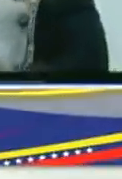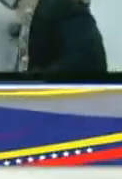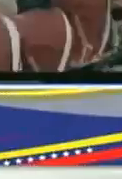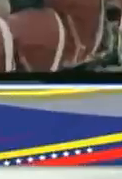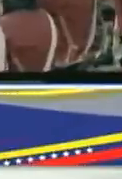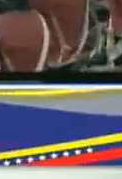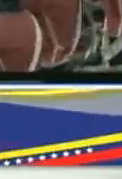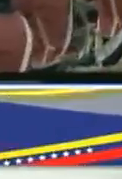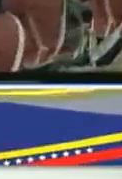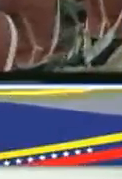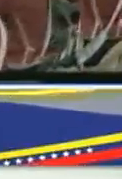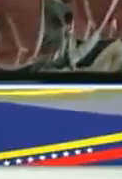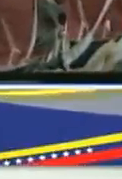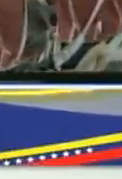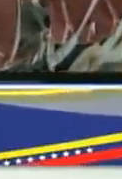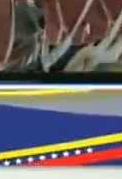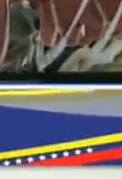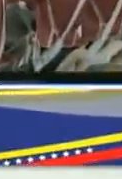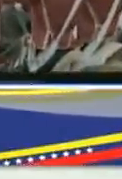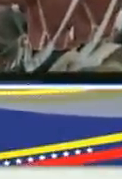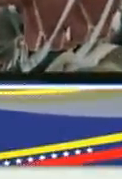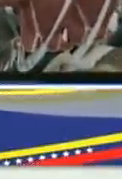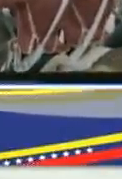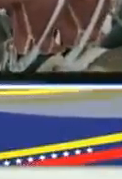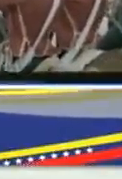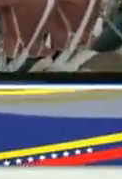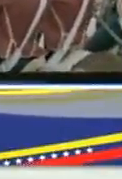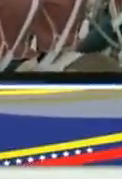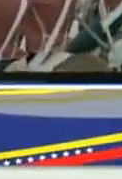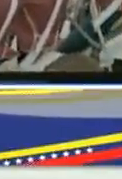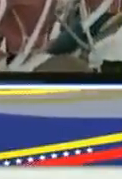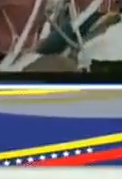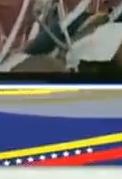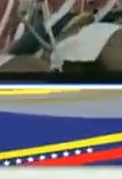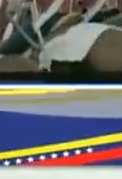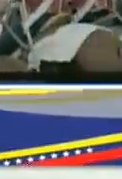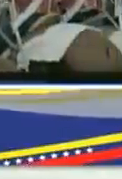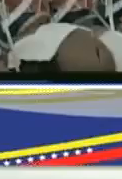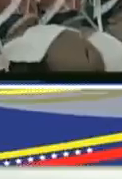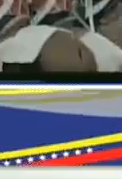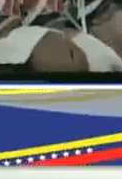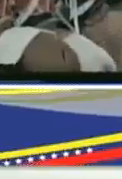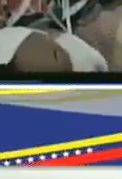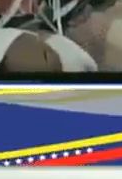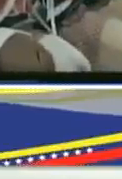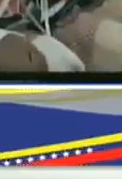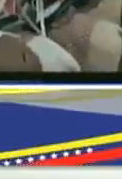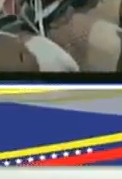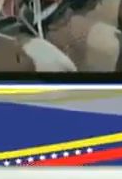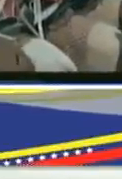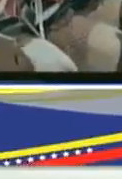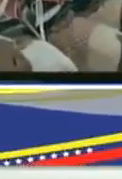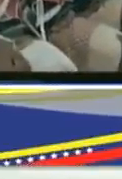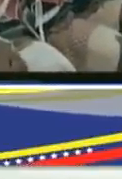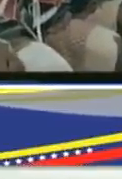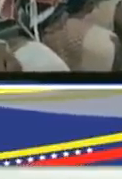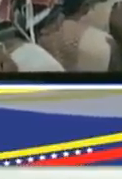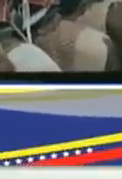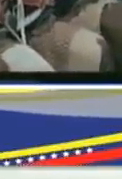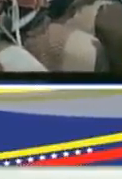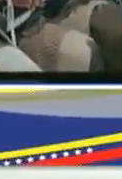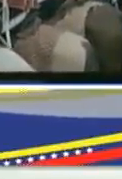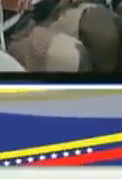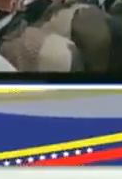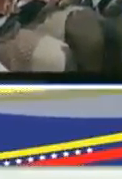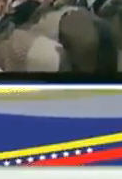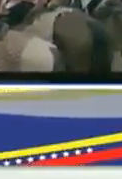y eso lo compromete aún más con este trabajo que se ha logrado todos los actores actrices y el equipo técnico